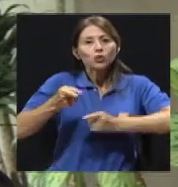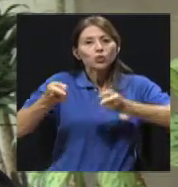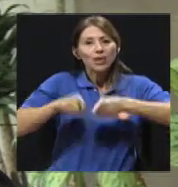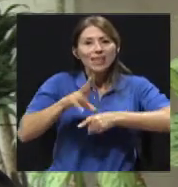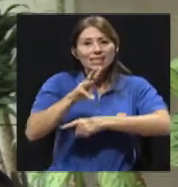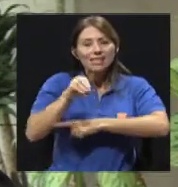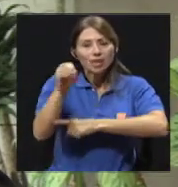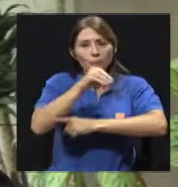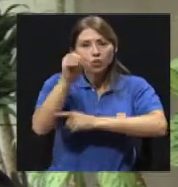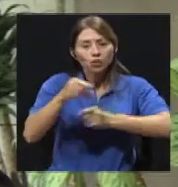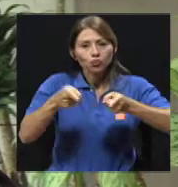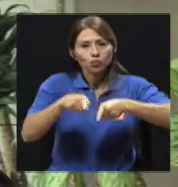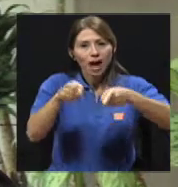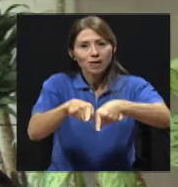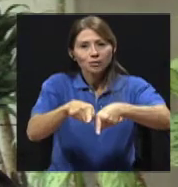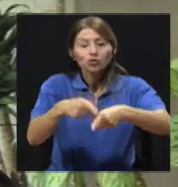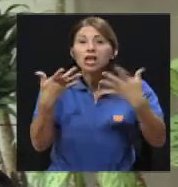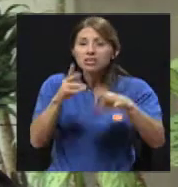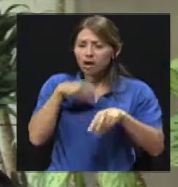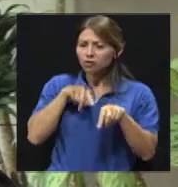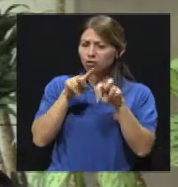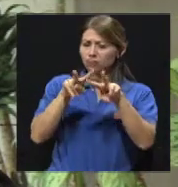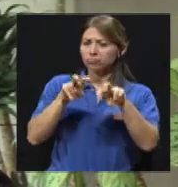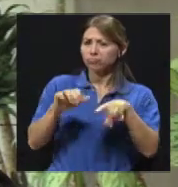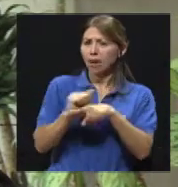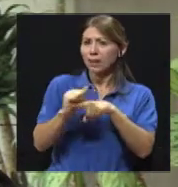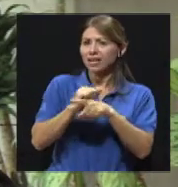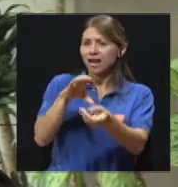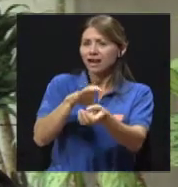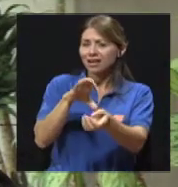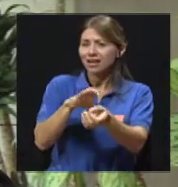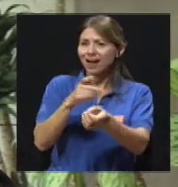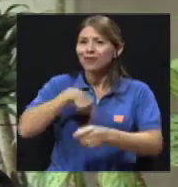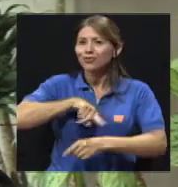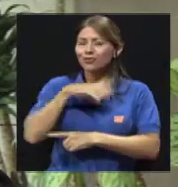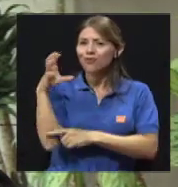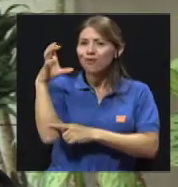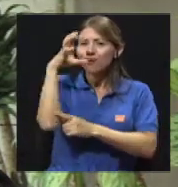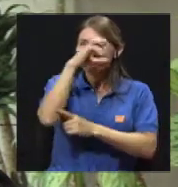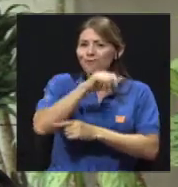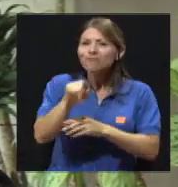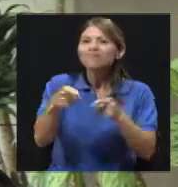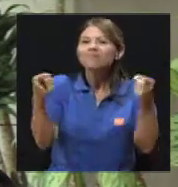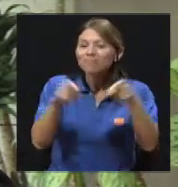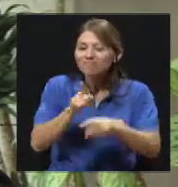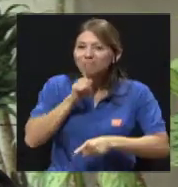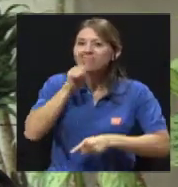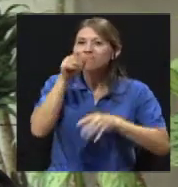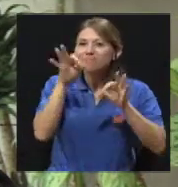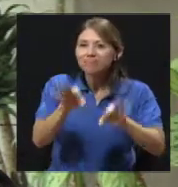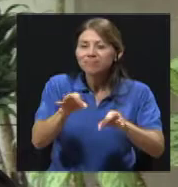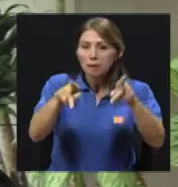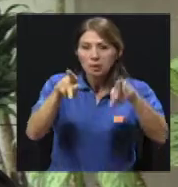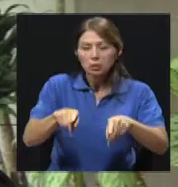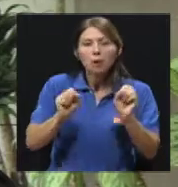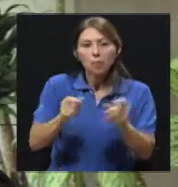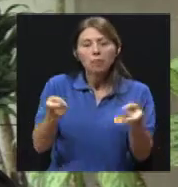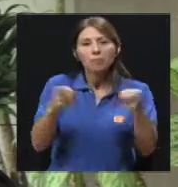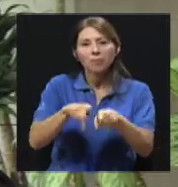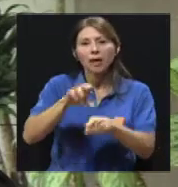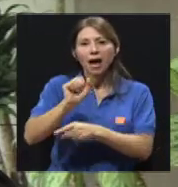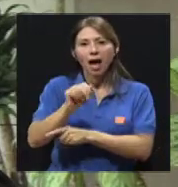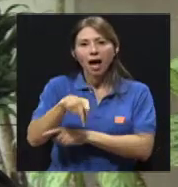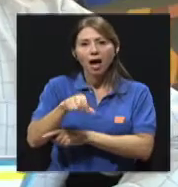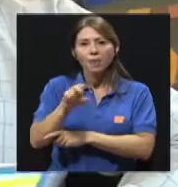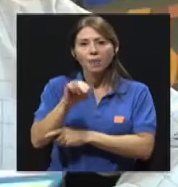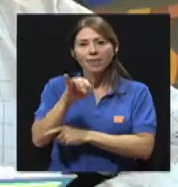casos. En la práctica clínica, hemos aprendido que más bien ese es un dato muy fehaciente, muy indicativo de que el paciente podría tener una